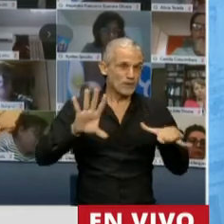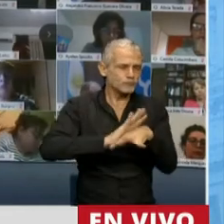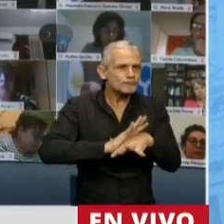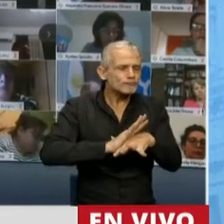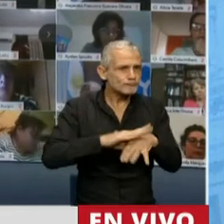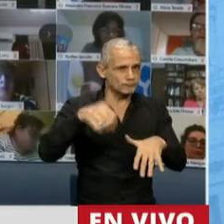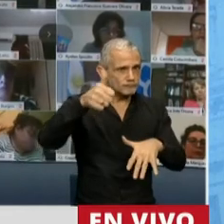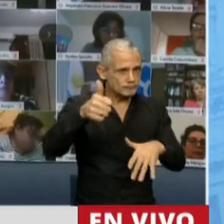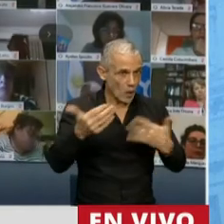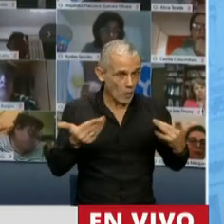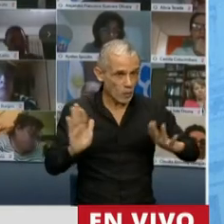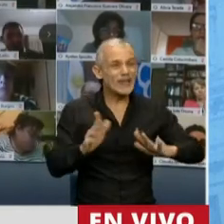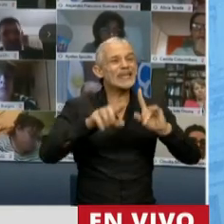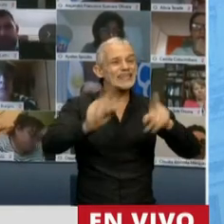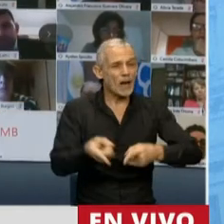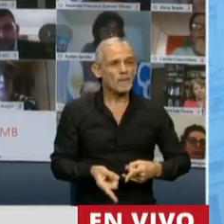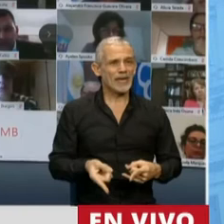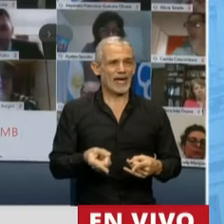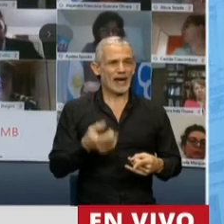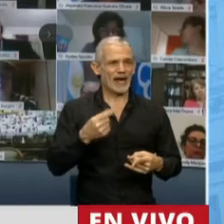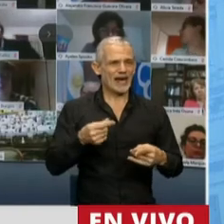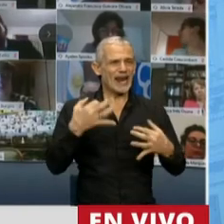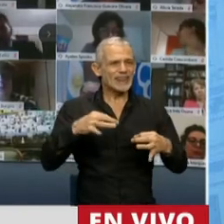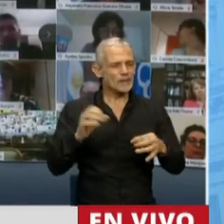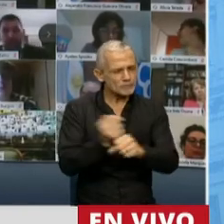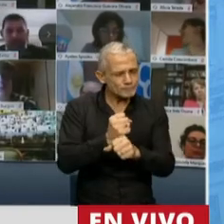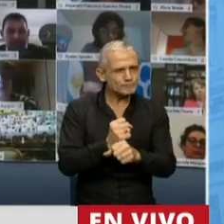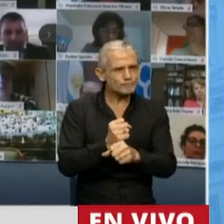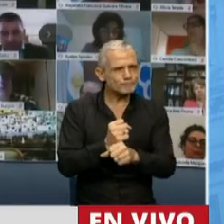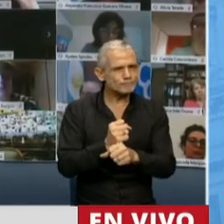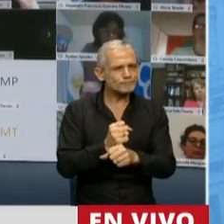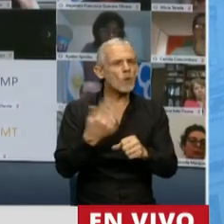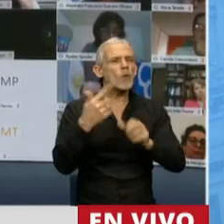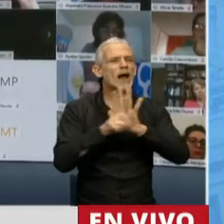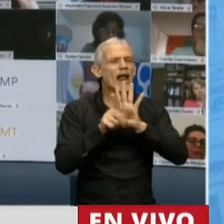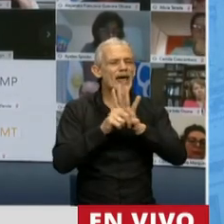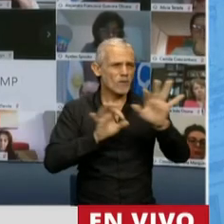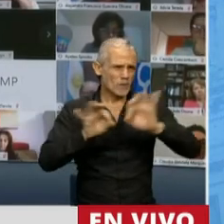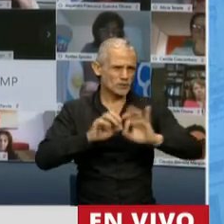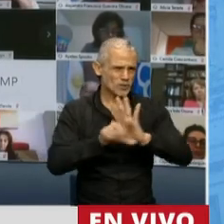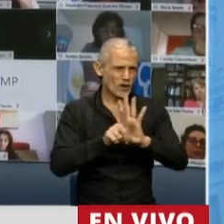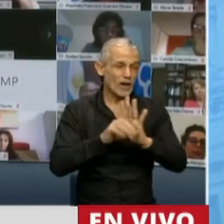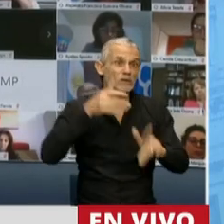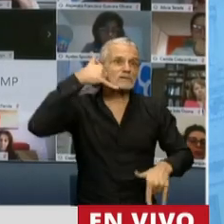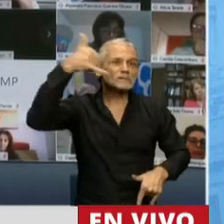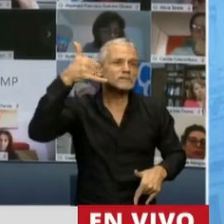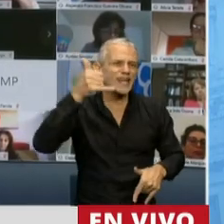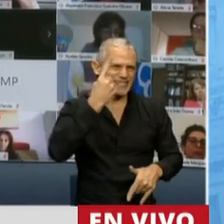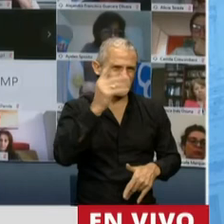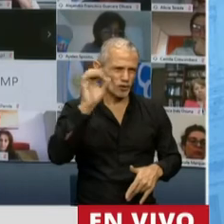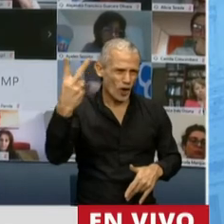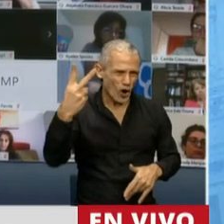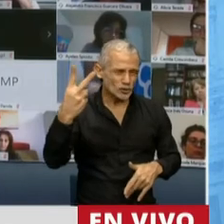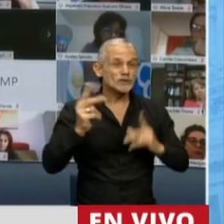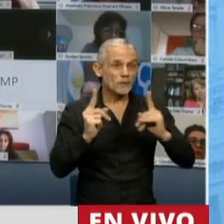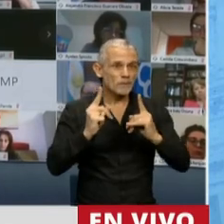pueden ser exitosas, sino que hubiera sido bueno que se sancionara felizmente una línea telefónica como la 102